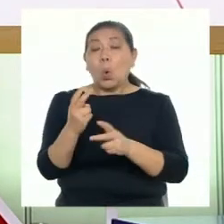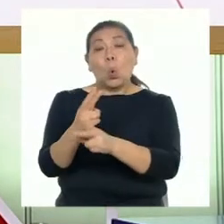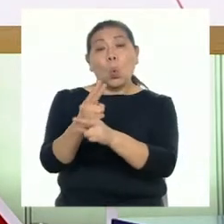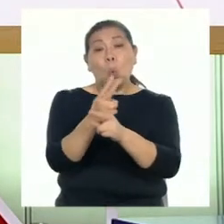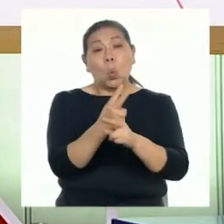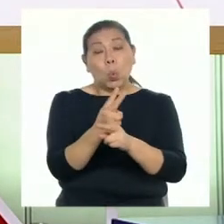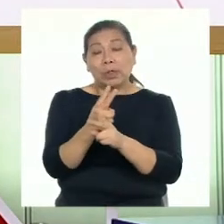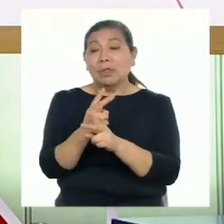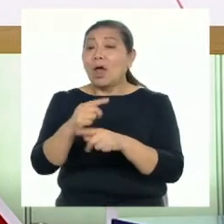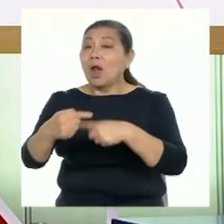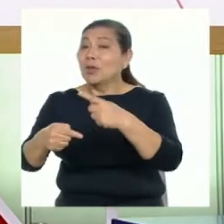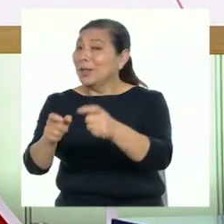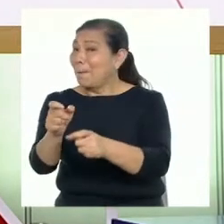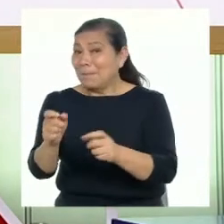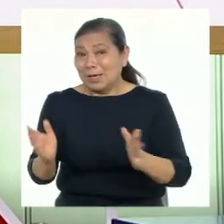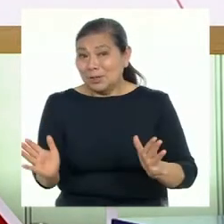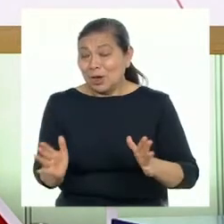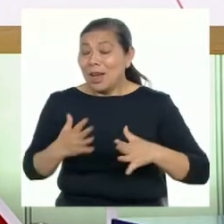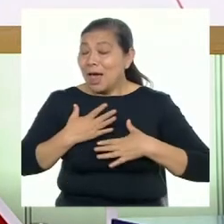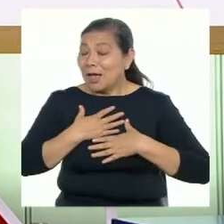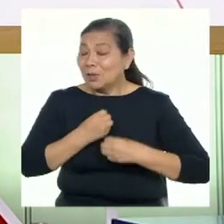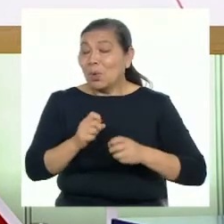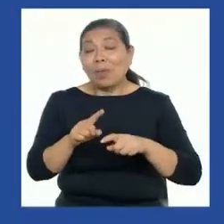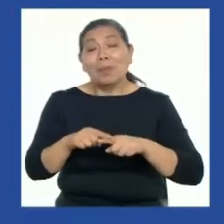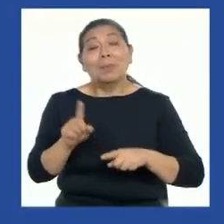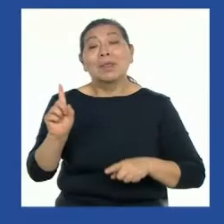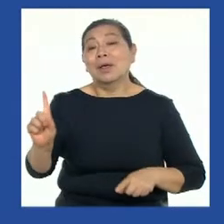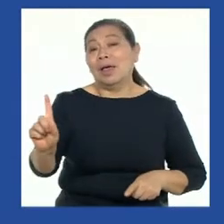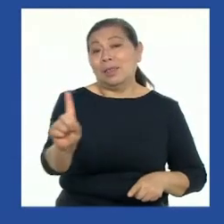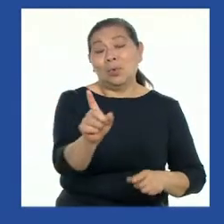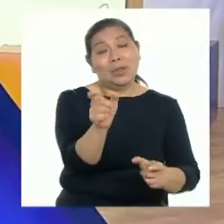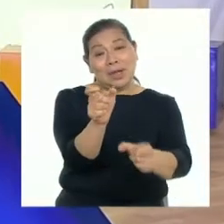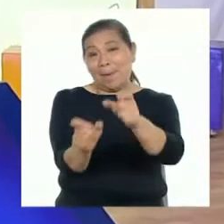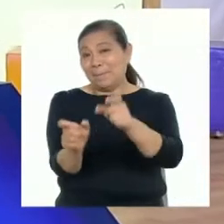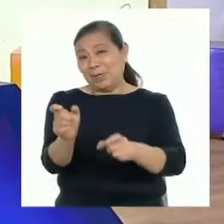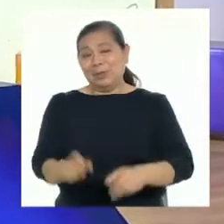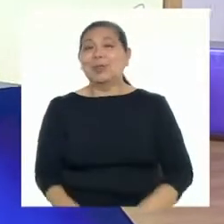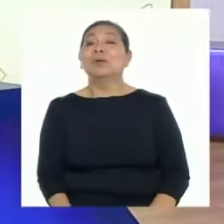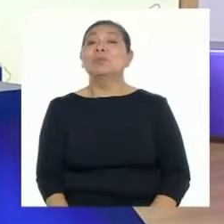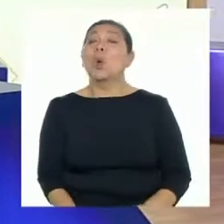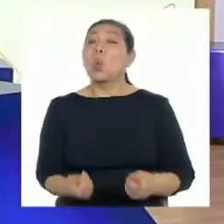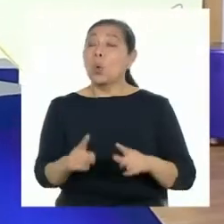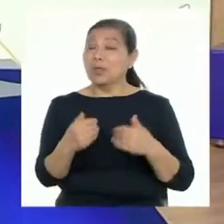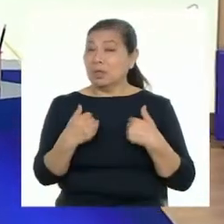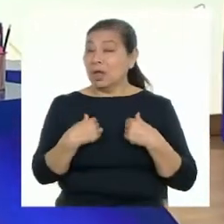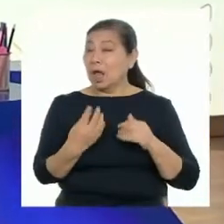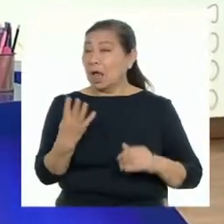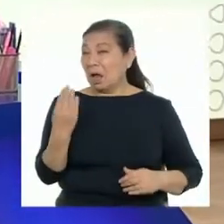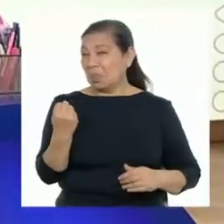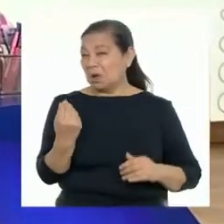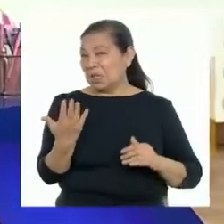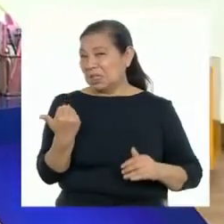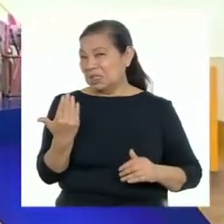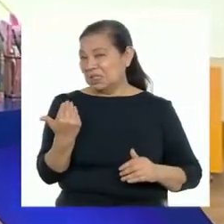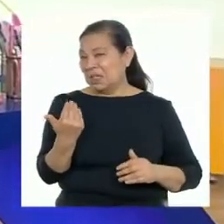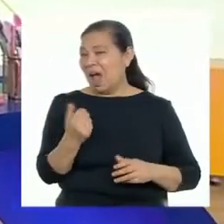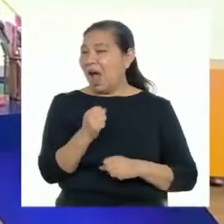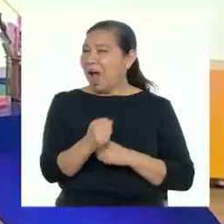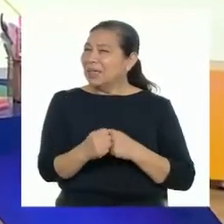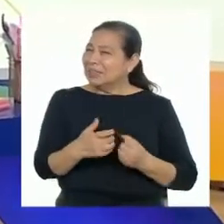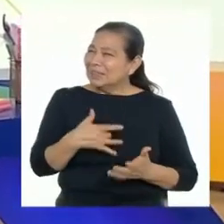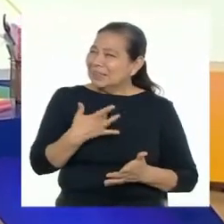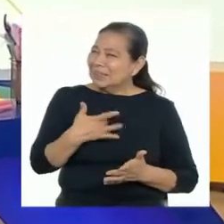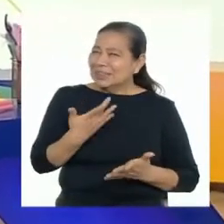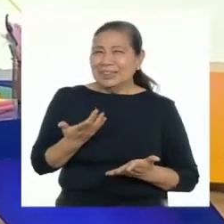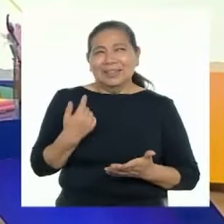Cuidándonos, cuidamos a los demás. La salud depende de todos. Cuando uno tiene 14 o 15 años, empieza a sentir